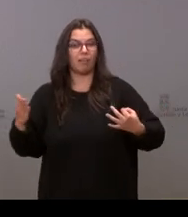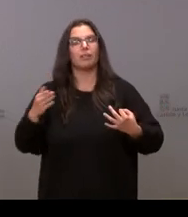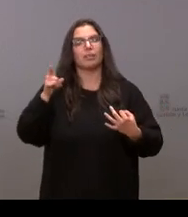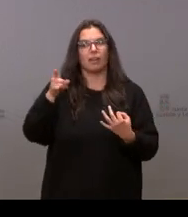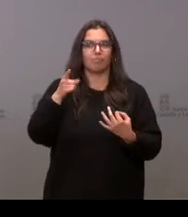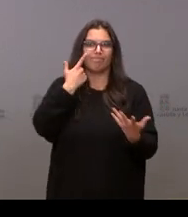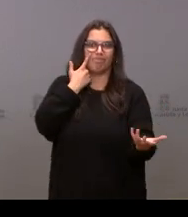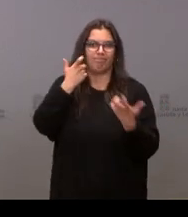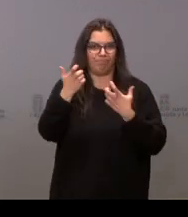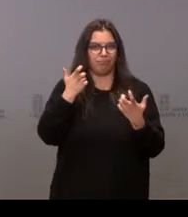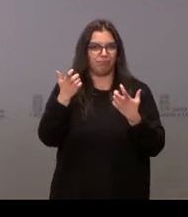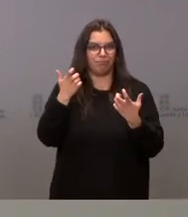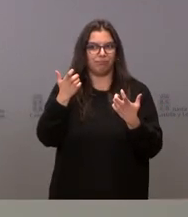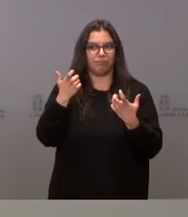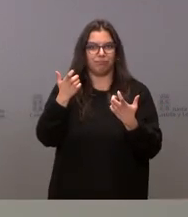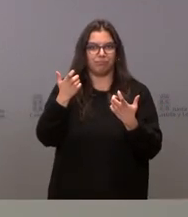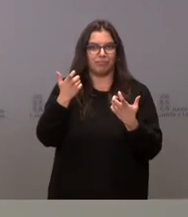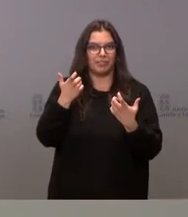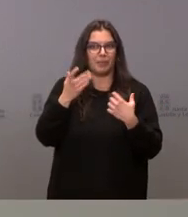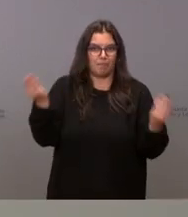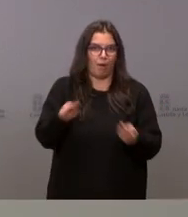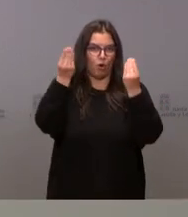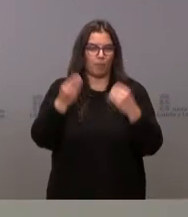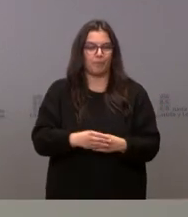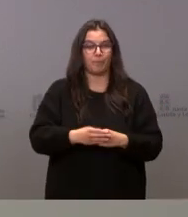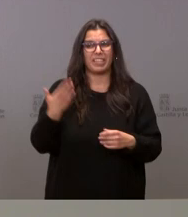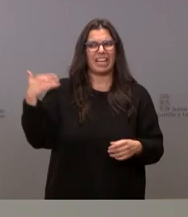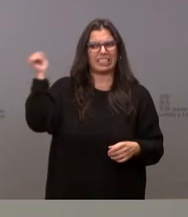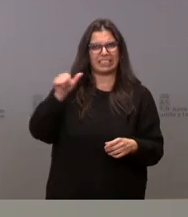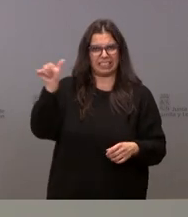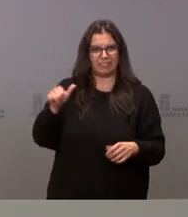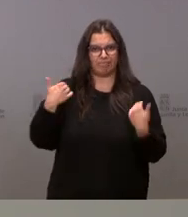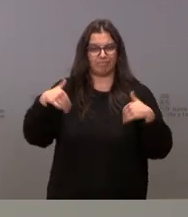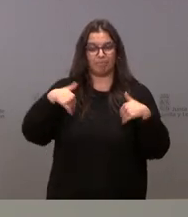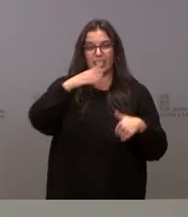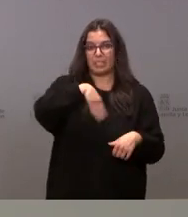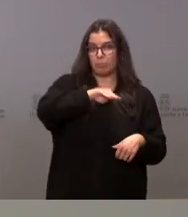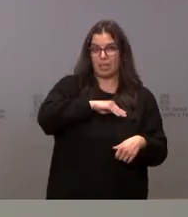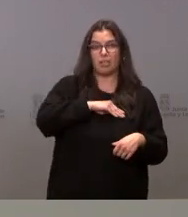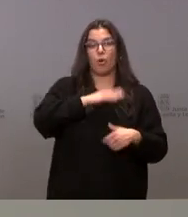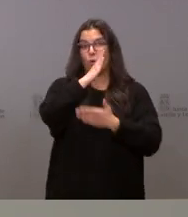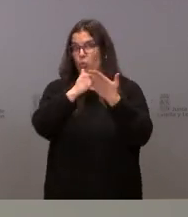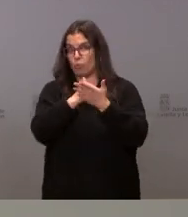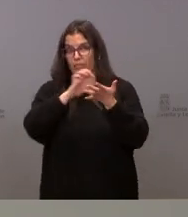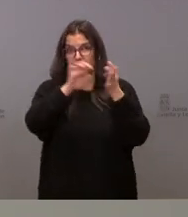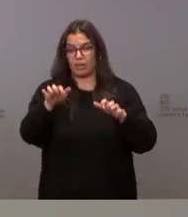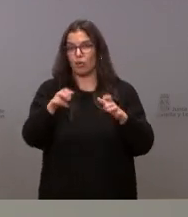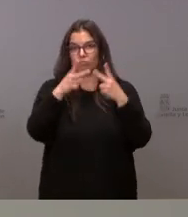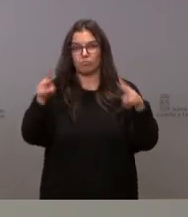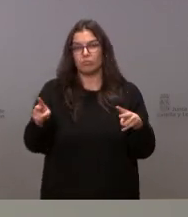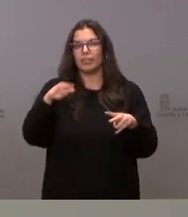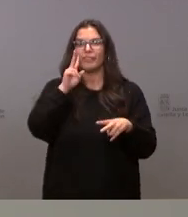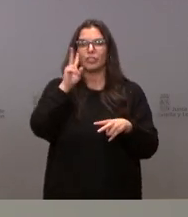está significando que se trata de un hecho diferencial. Desde hace semanas, tanto en España como en nuestra comunidad, se ha observado una clara